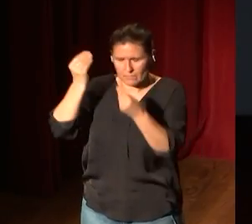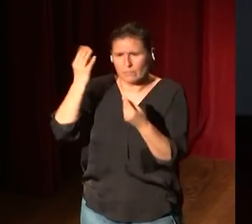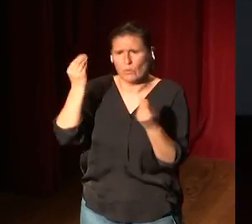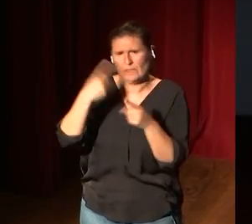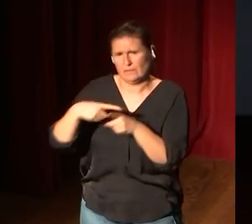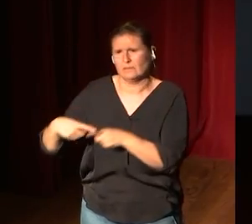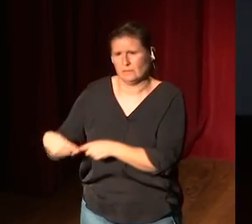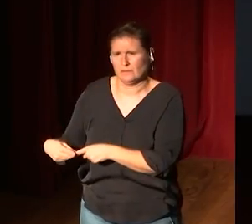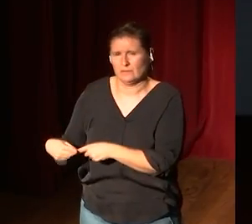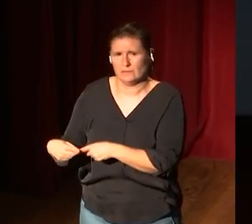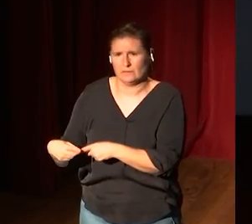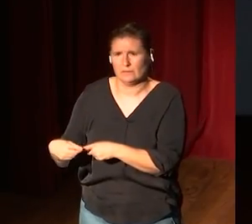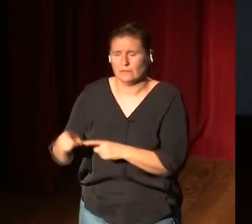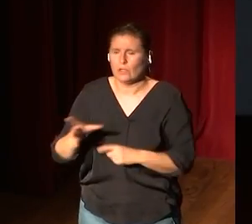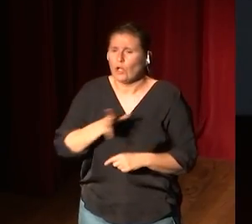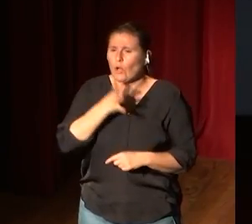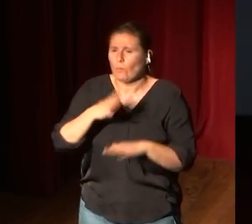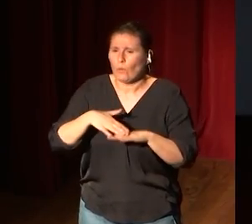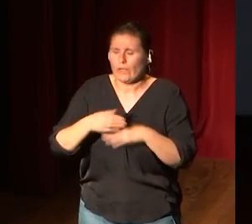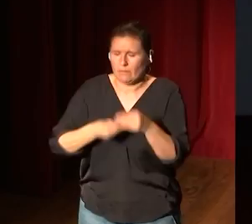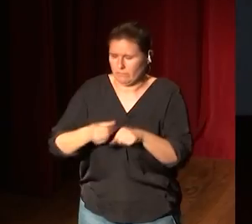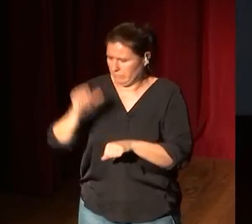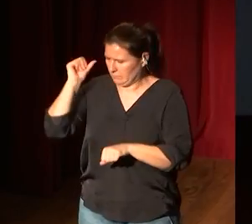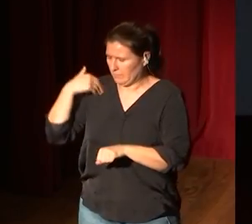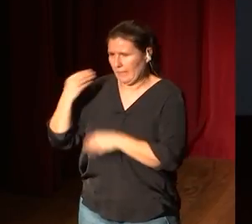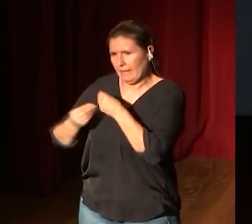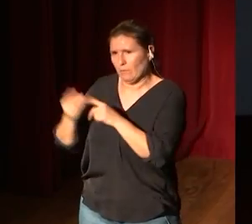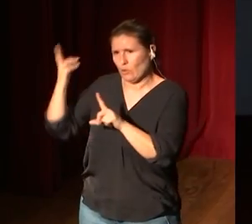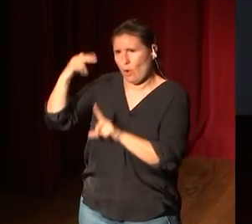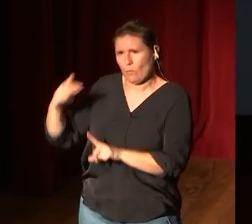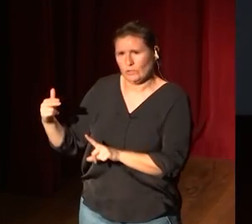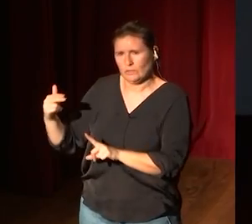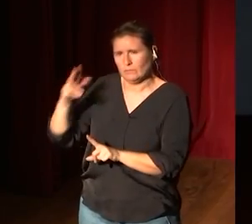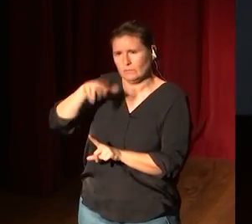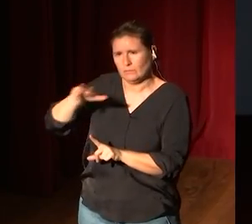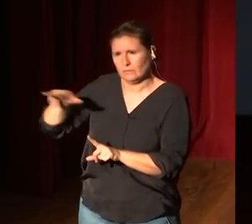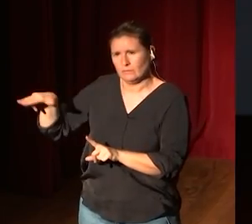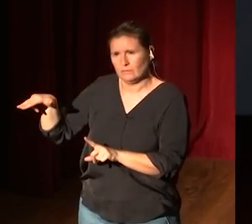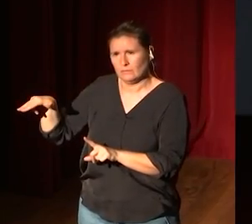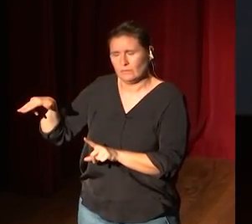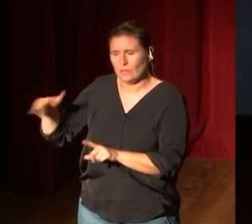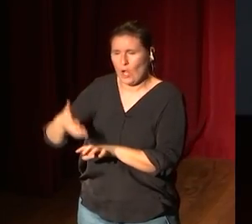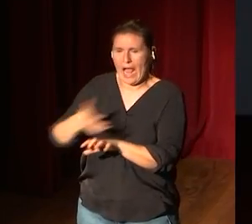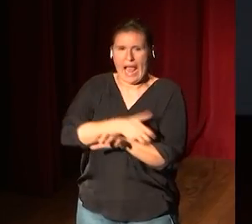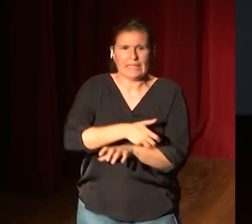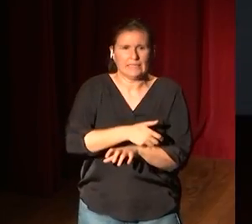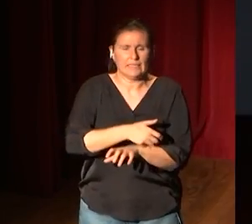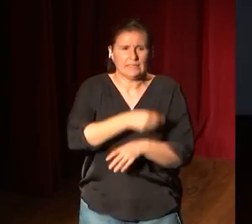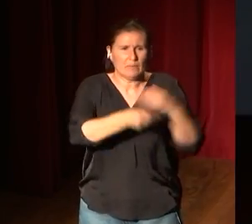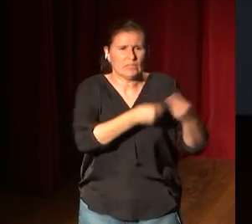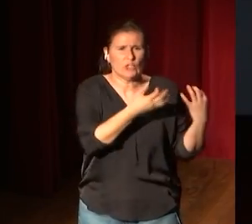sobre por qué lo que hicimos como museo y lo que hacemos como museo, de dónde venimos. No podemos ser otra cosa.